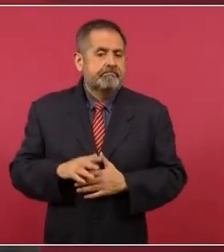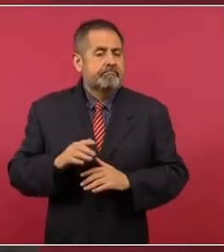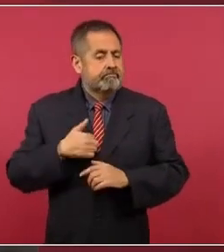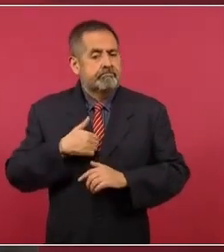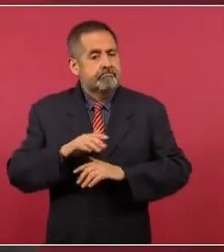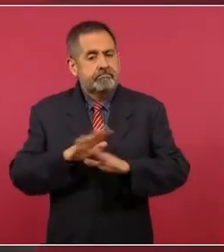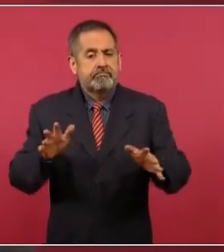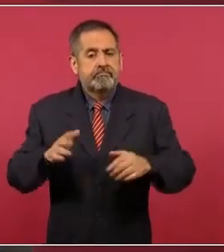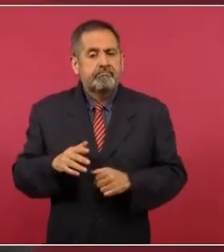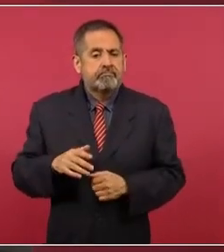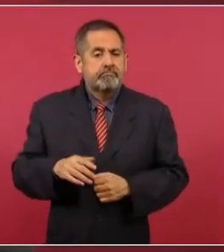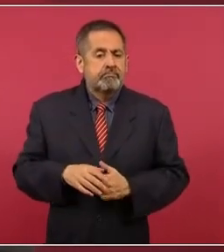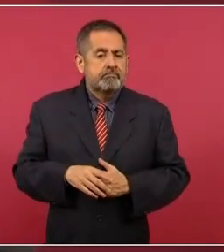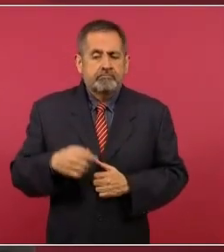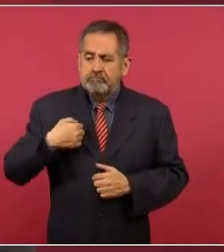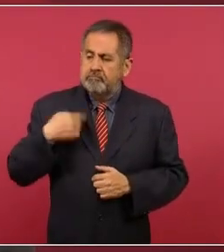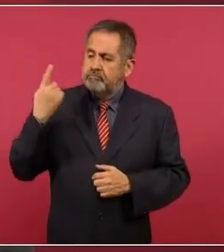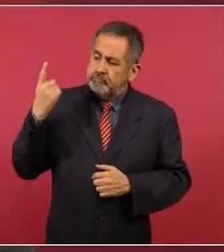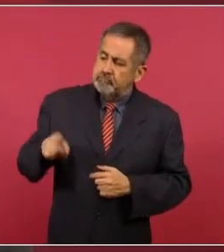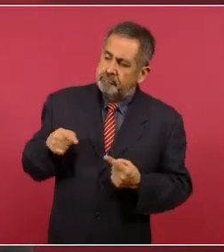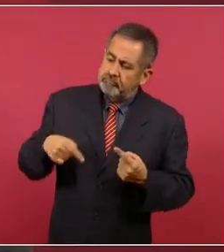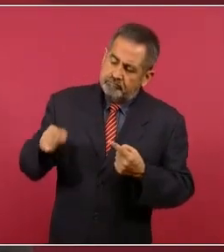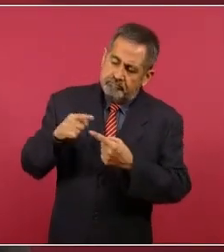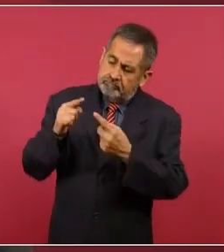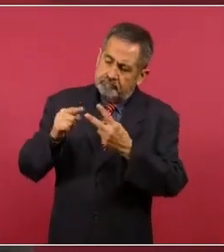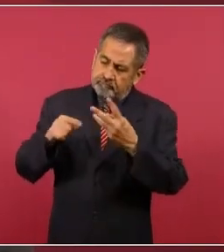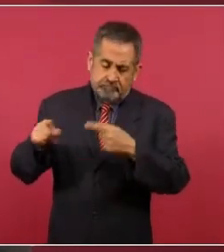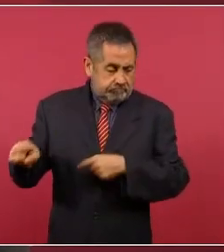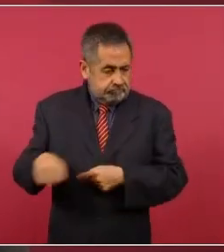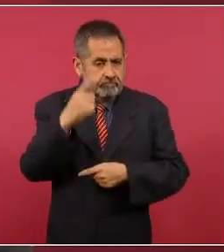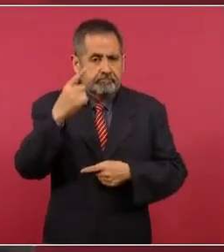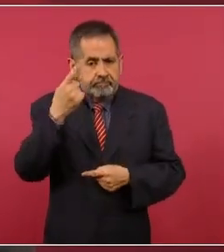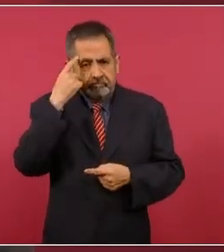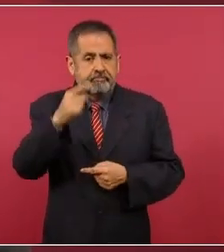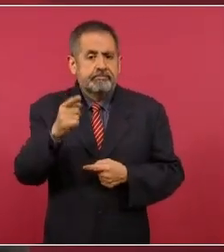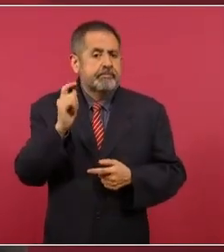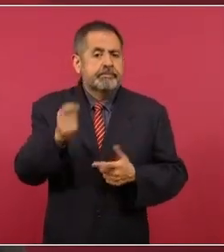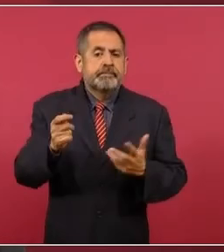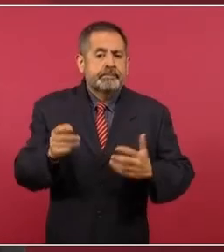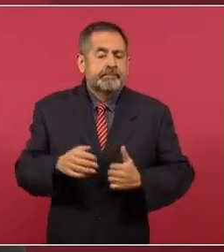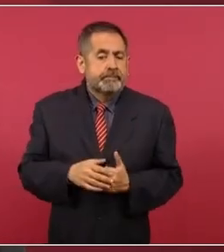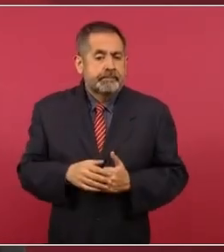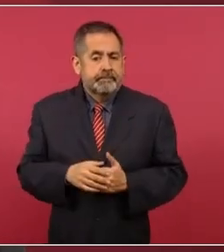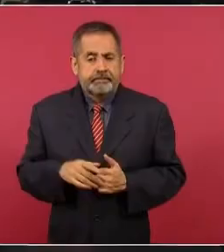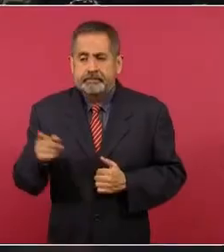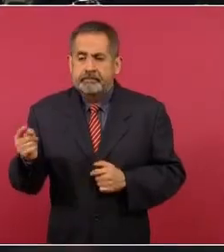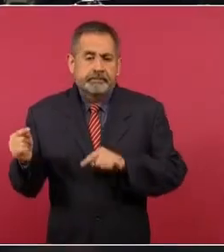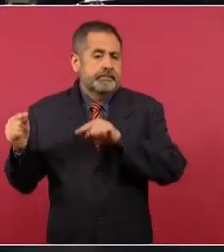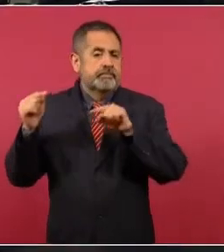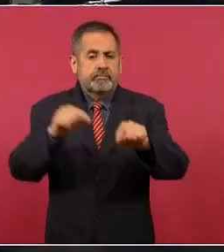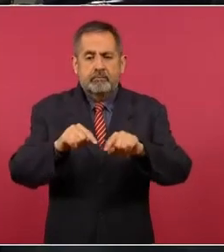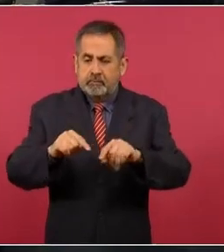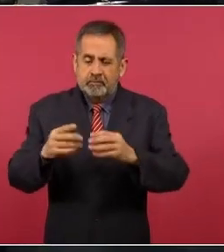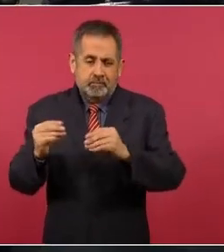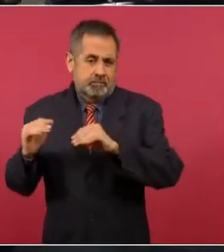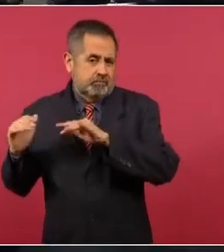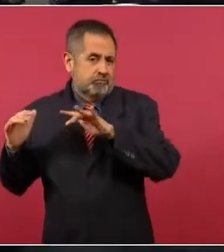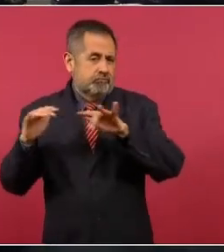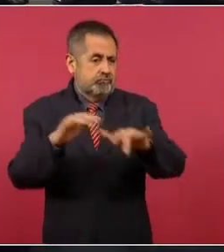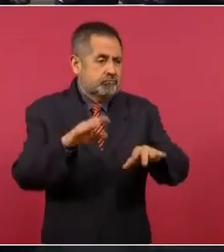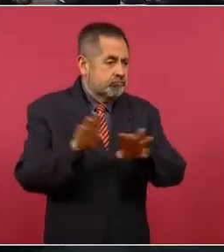las instrucciones para que se llevara a cabo esta movilización